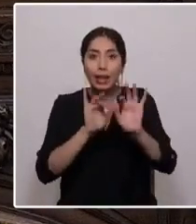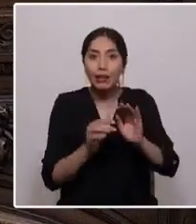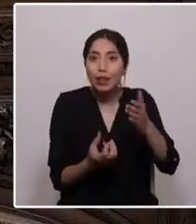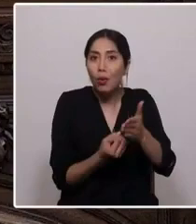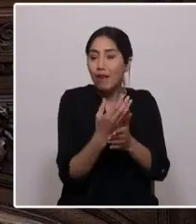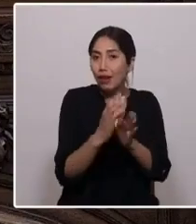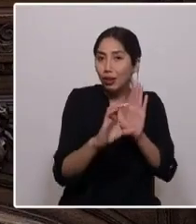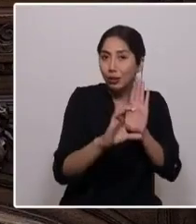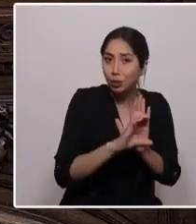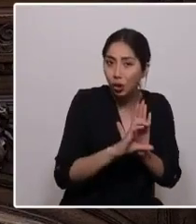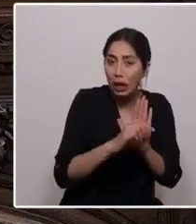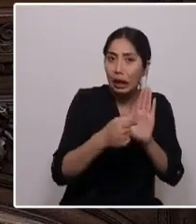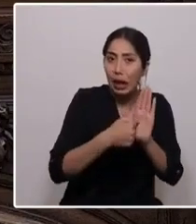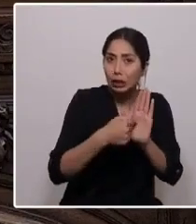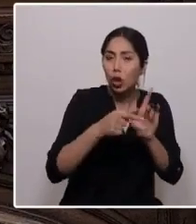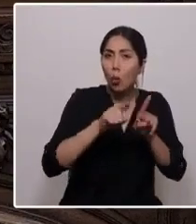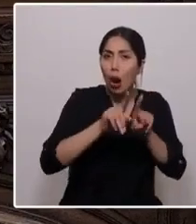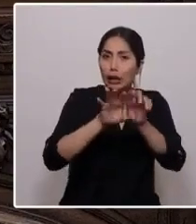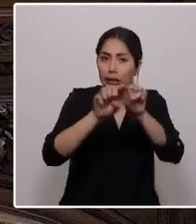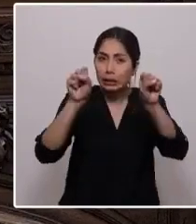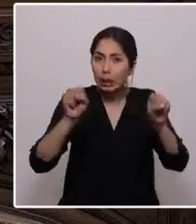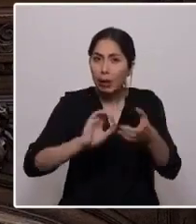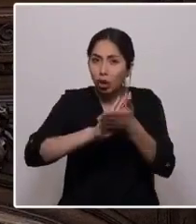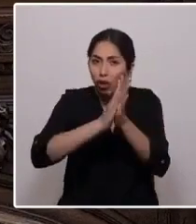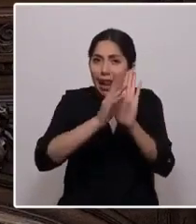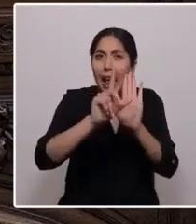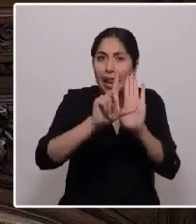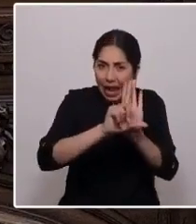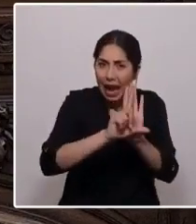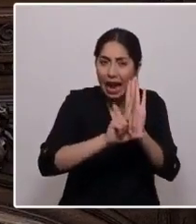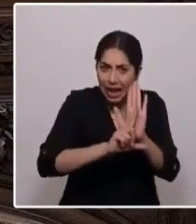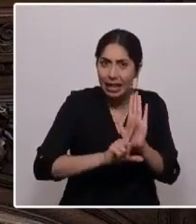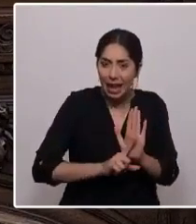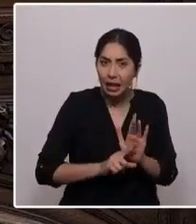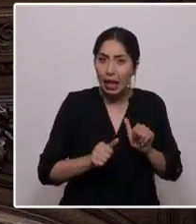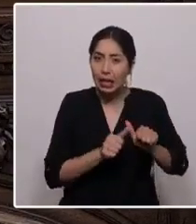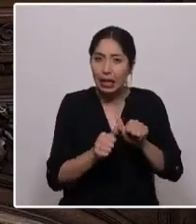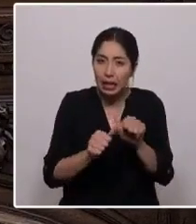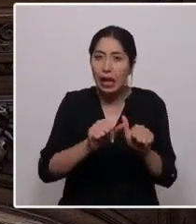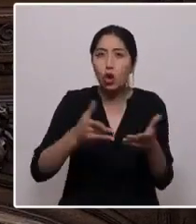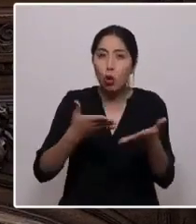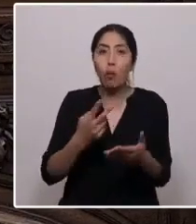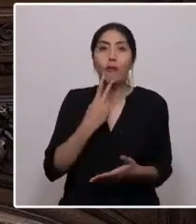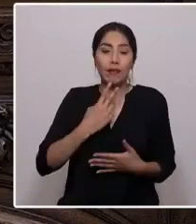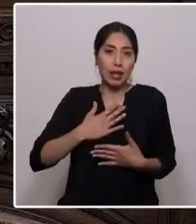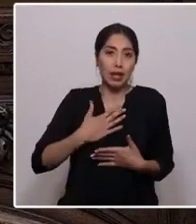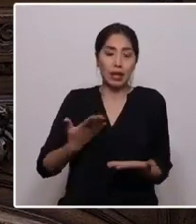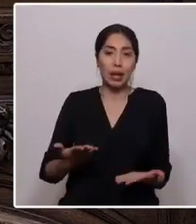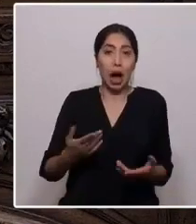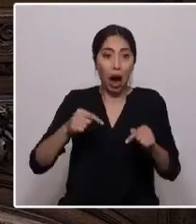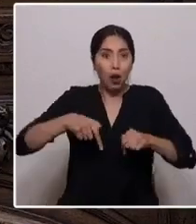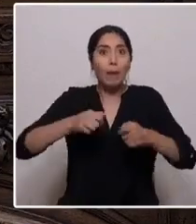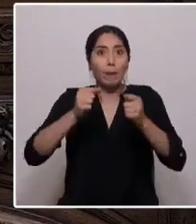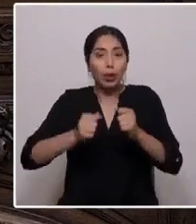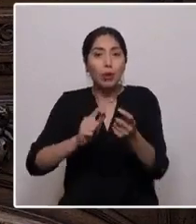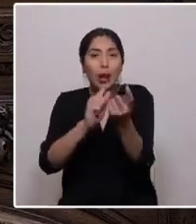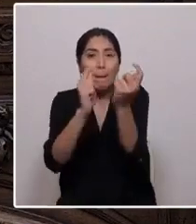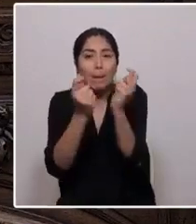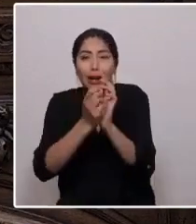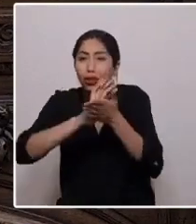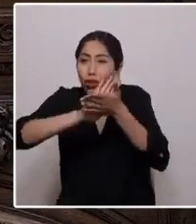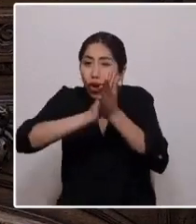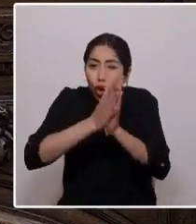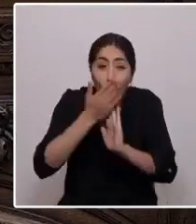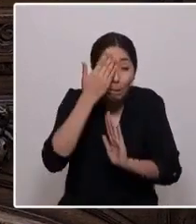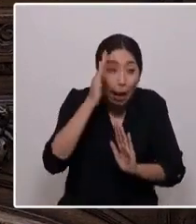que la constitución es el marco de todas las leyes que rigen nuestro vivir. Que ahora teníamos la posibilidad de cambiar todas las cosas que estaban mal y de crear una